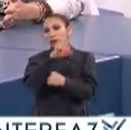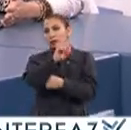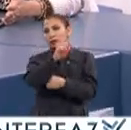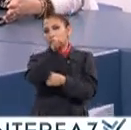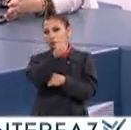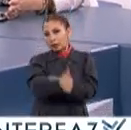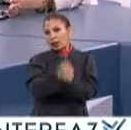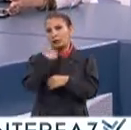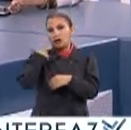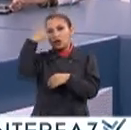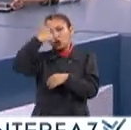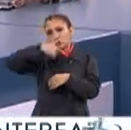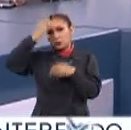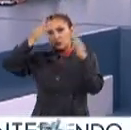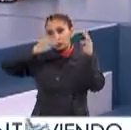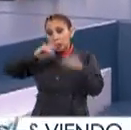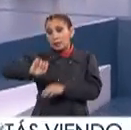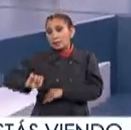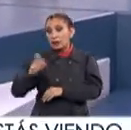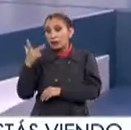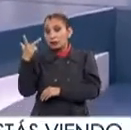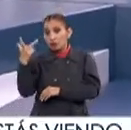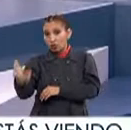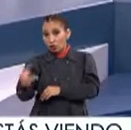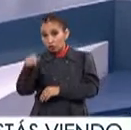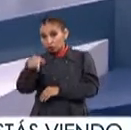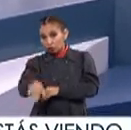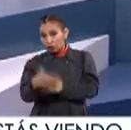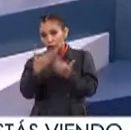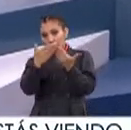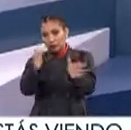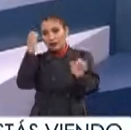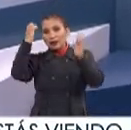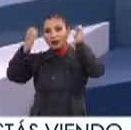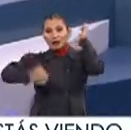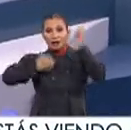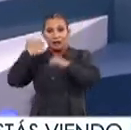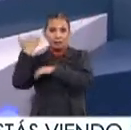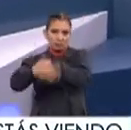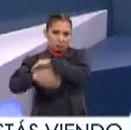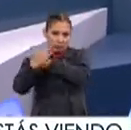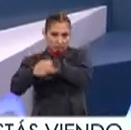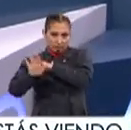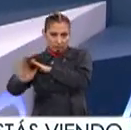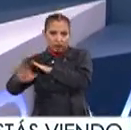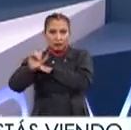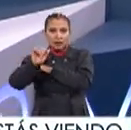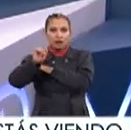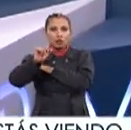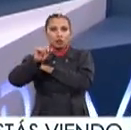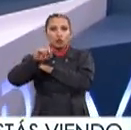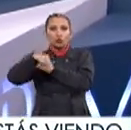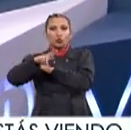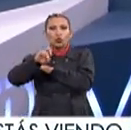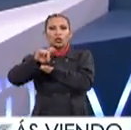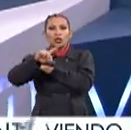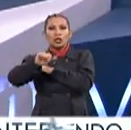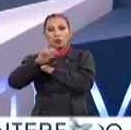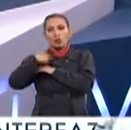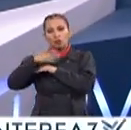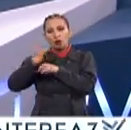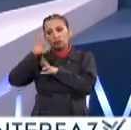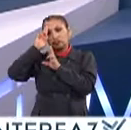26 En Noche de Museos Y el día 28 Vamos a abrir La exposición temporal Eso sí De Saturnino Herrán Por el homenaje